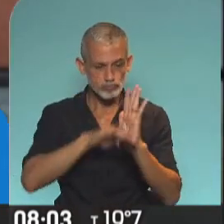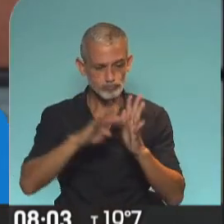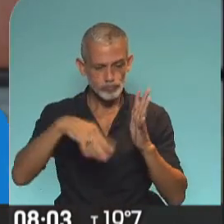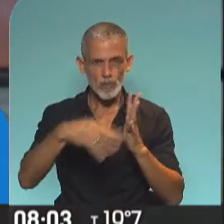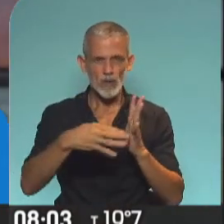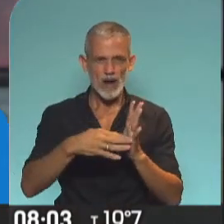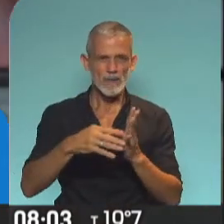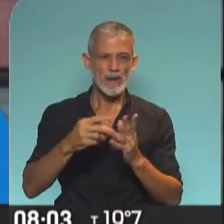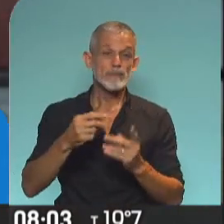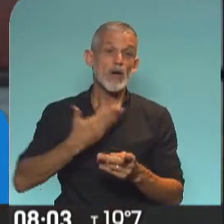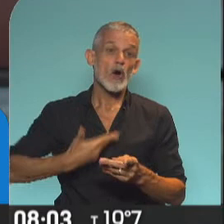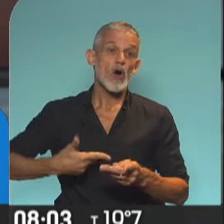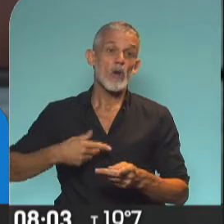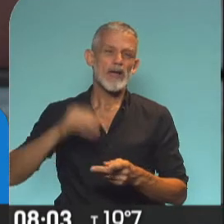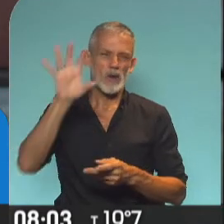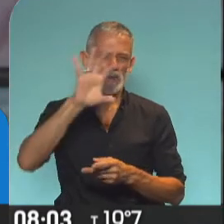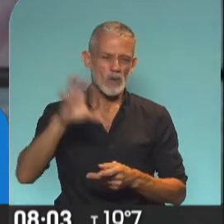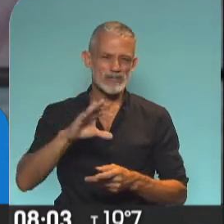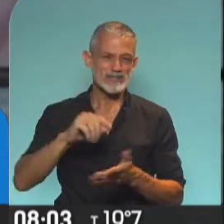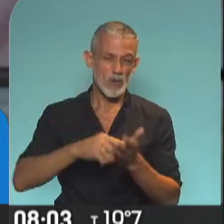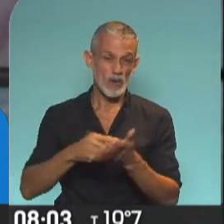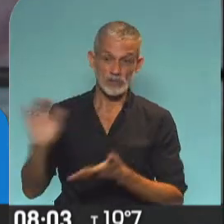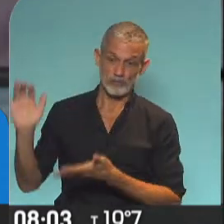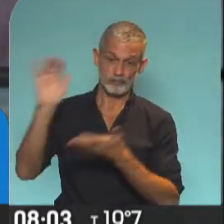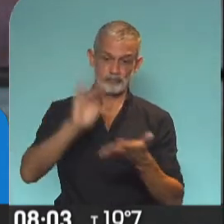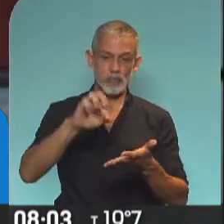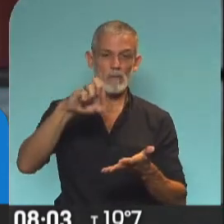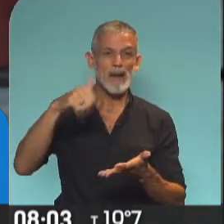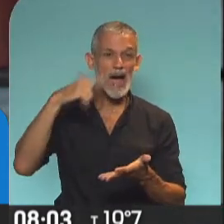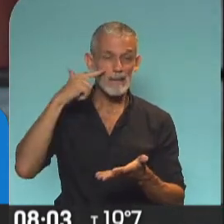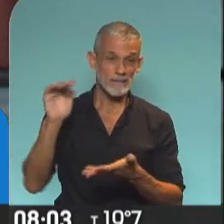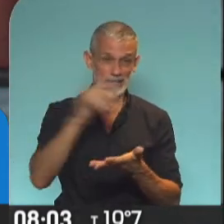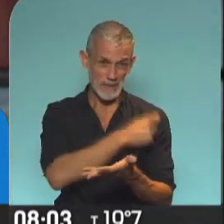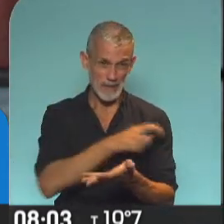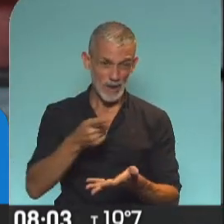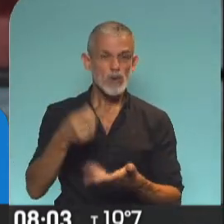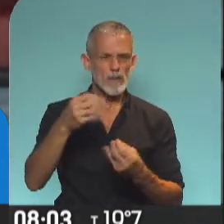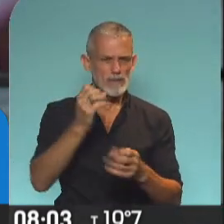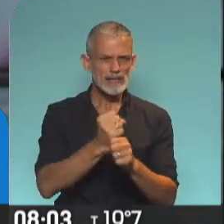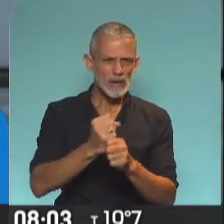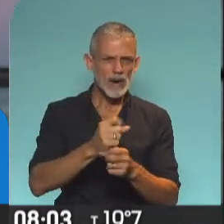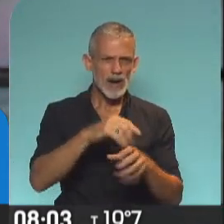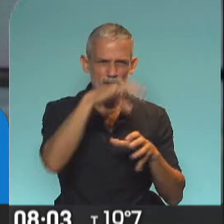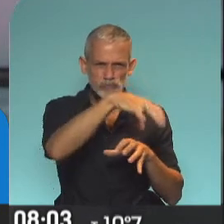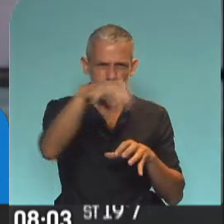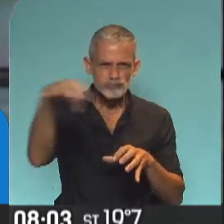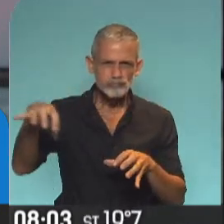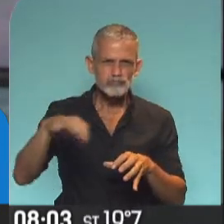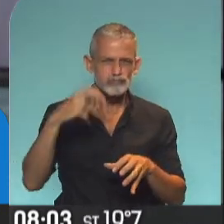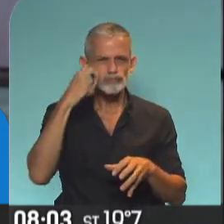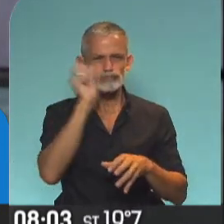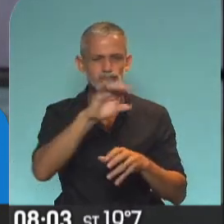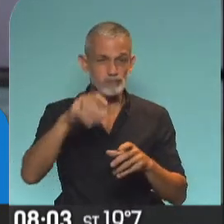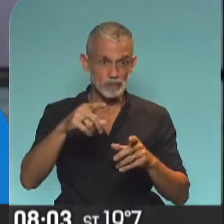vacunas que el gobierno provincial, el gobierno de la provincia de Buenos Aires, le dio al PAMI para comenzar a trabajar en las residencias de adultos mayores, la